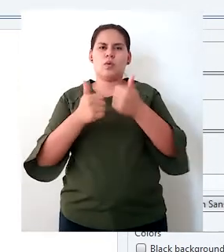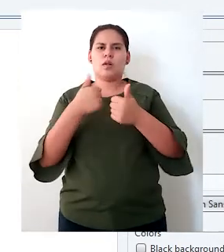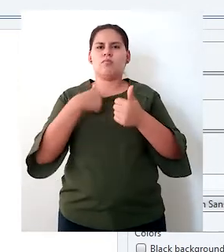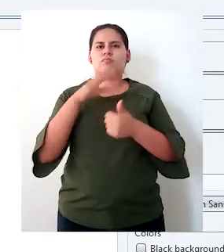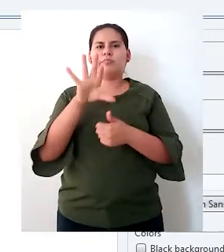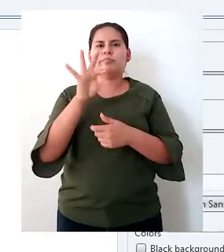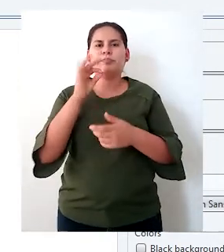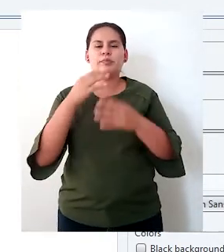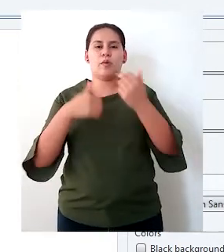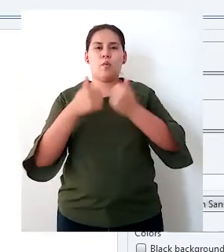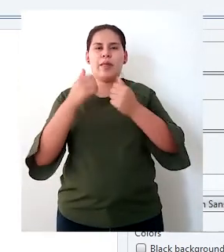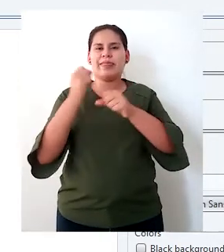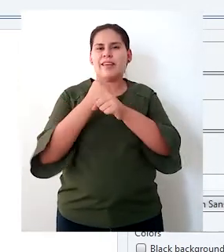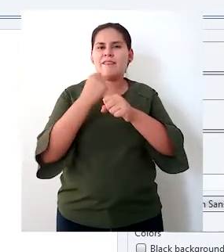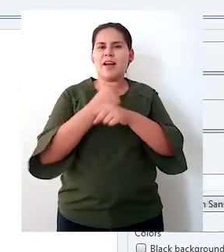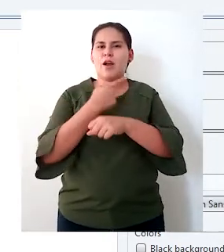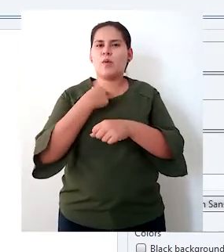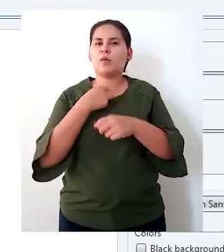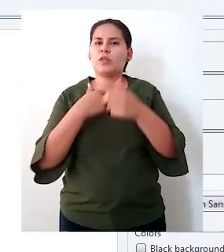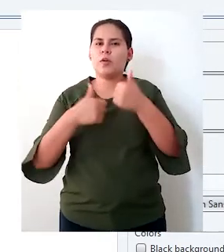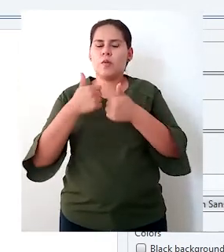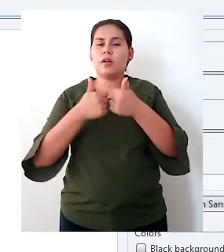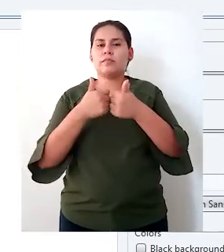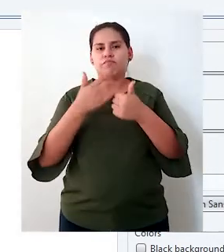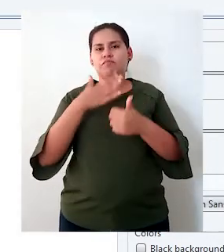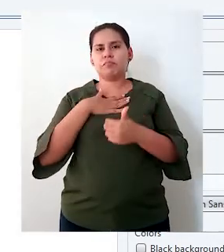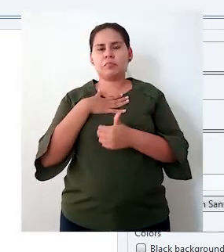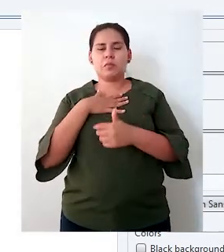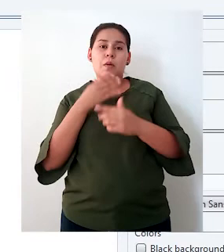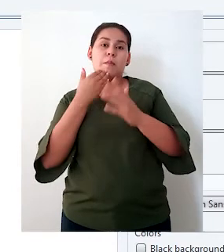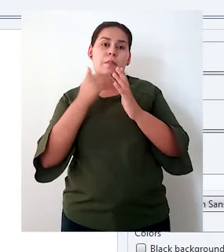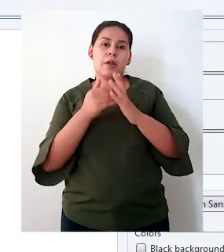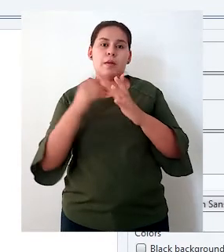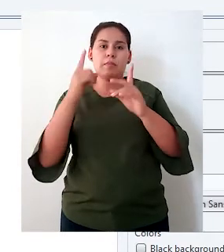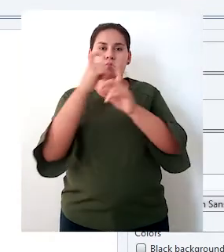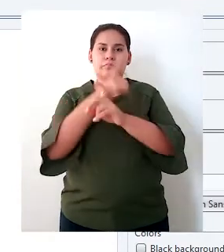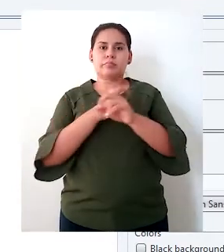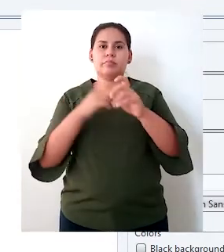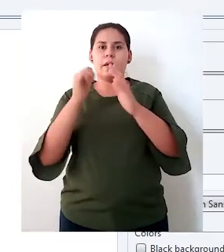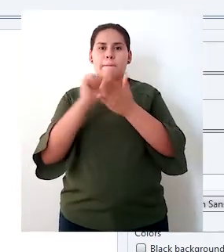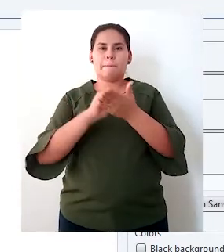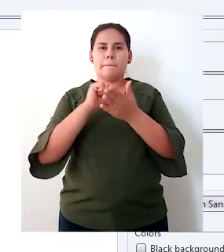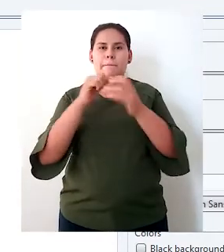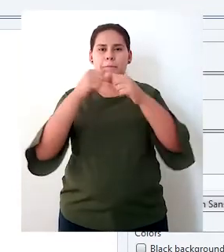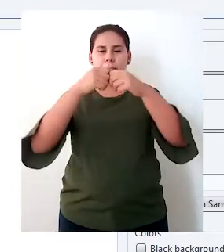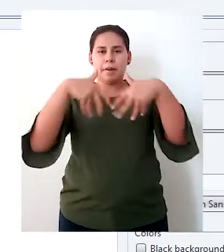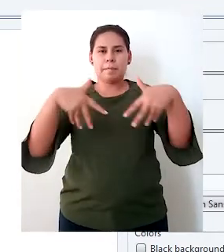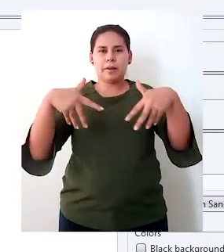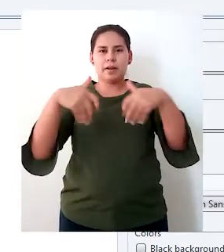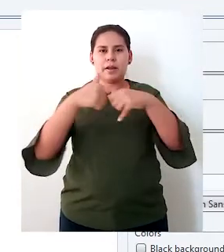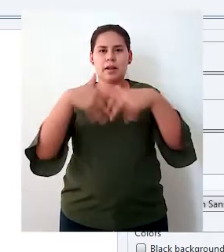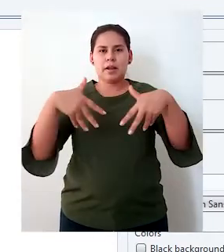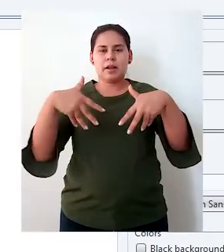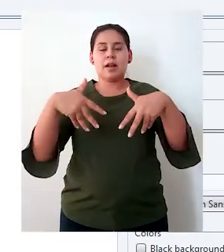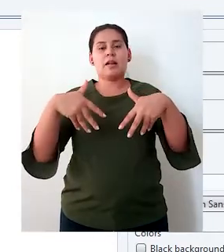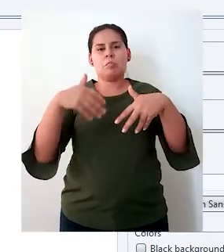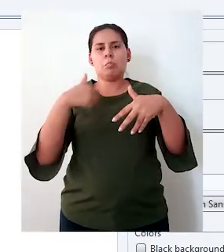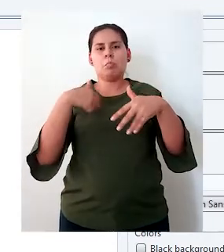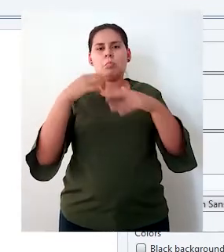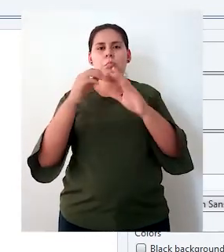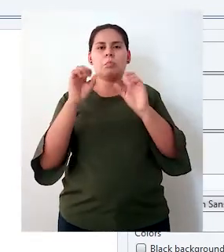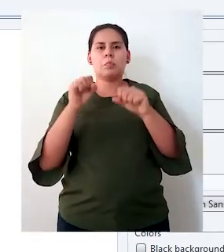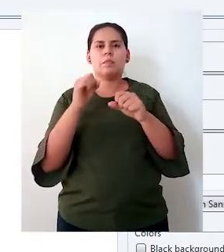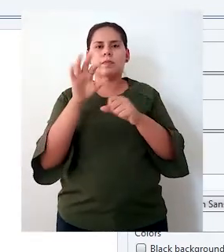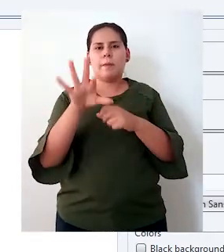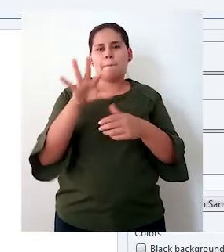a trabajar. En este caso, vamos a crear un mapa a partir de datos bibliográficos. Por eso,